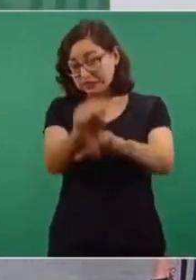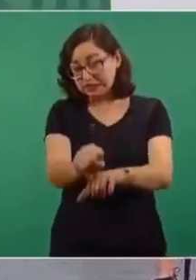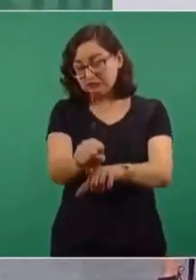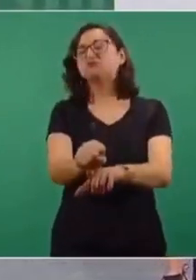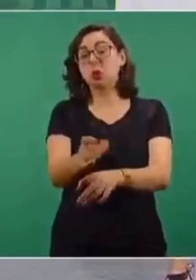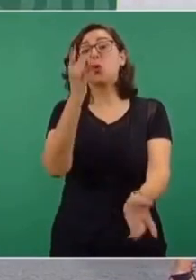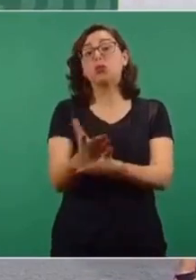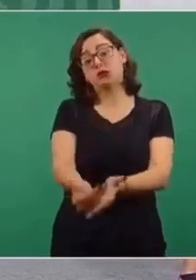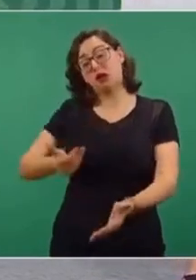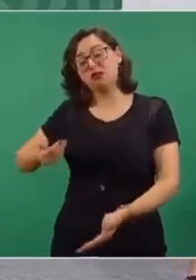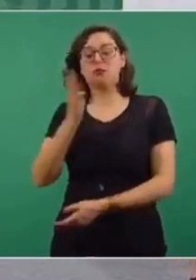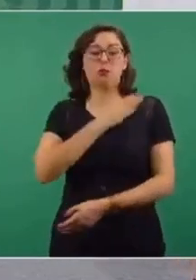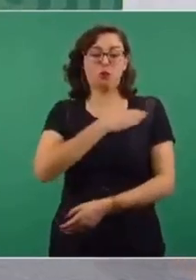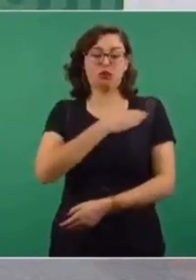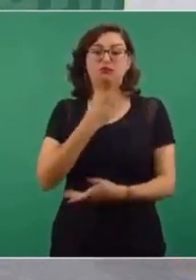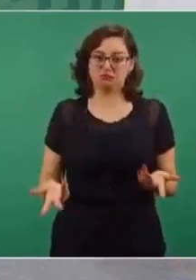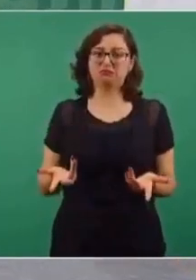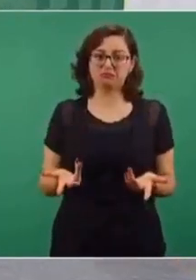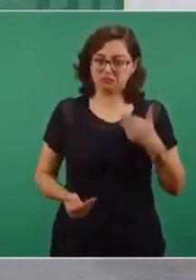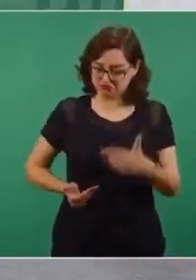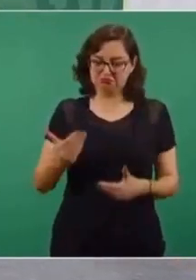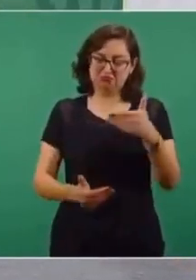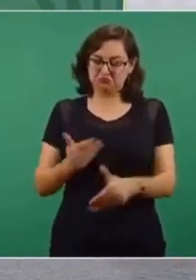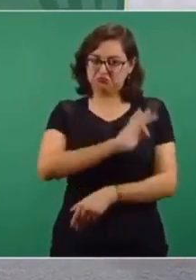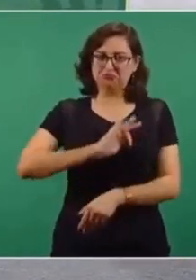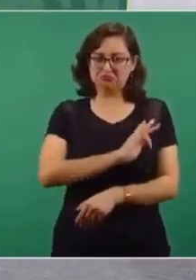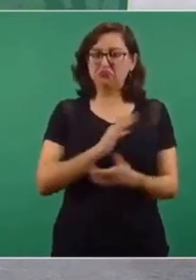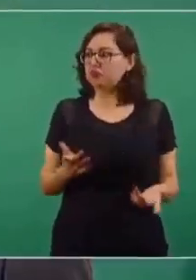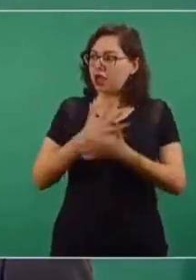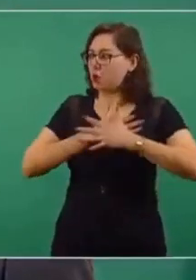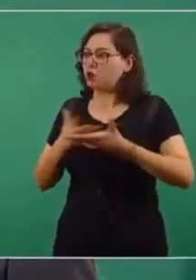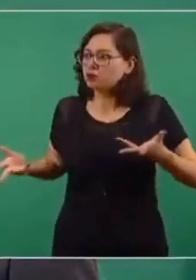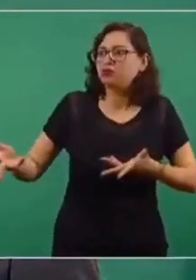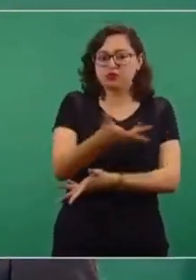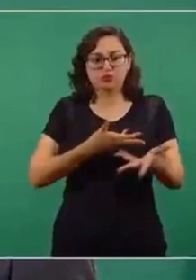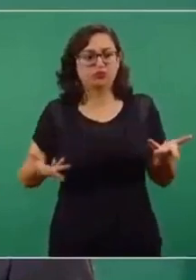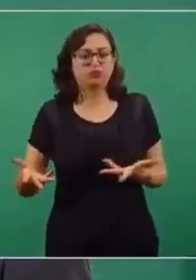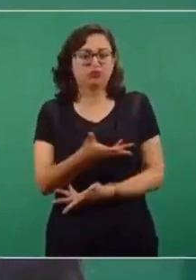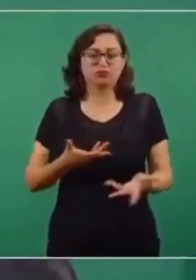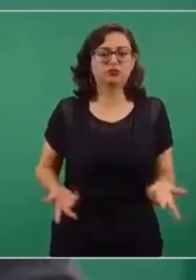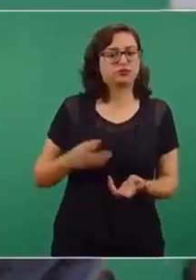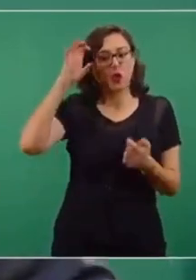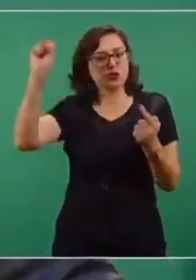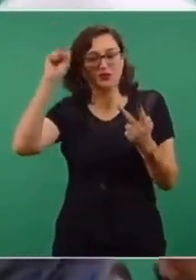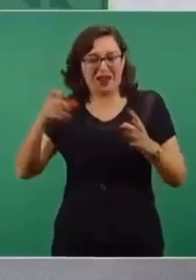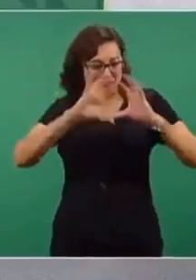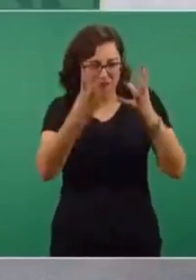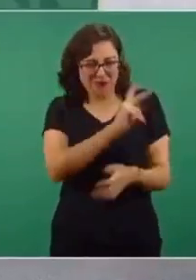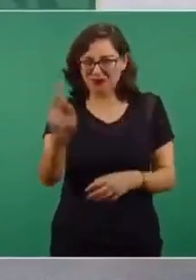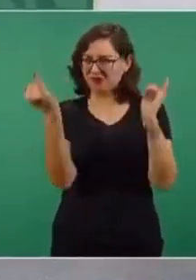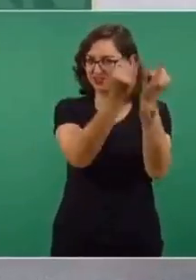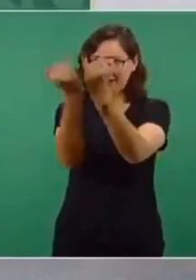si somos buenos, solo siendo buenos podemos ser felices. Y el amor al prójimo, y preceptos que son universales,